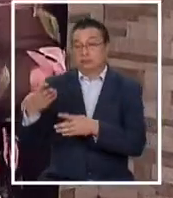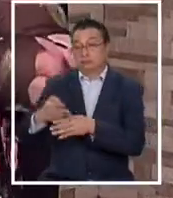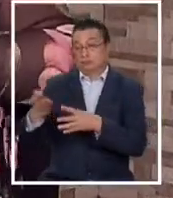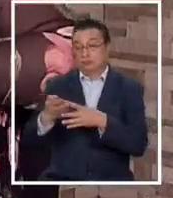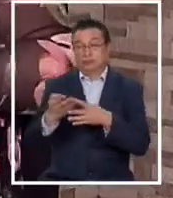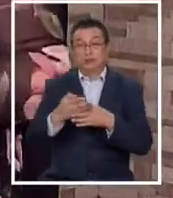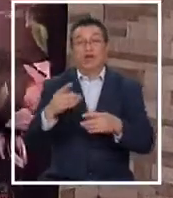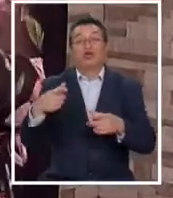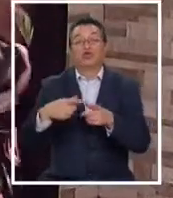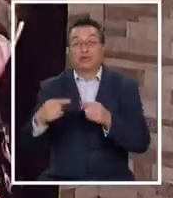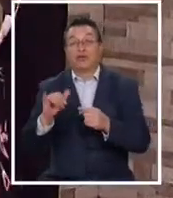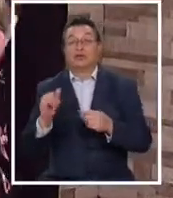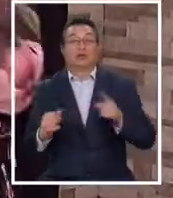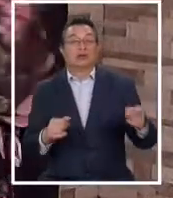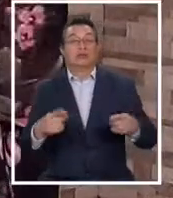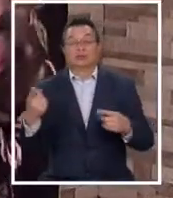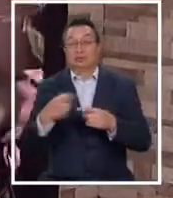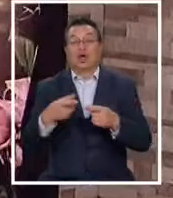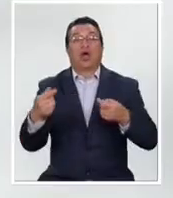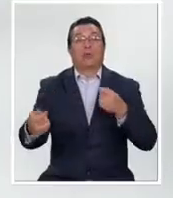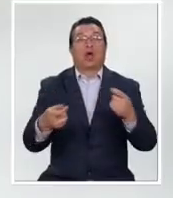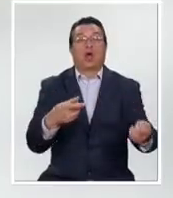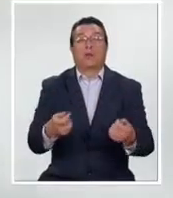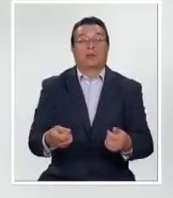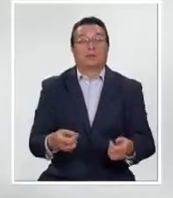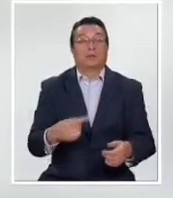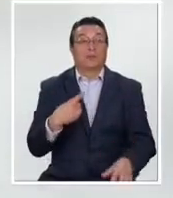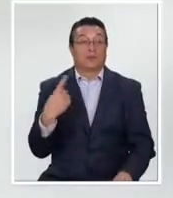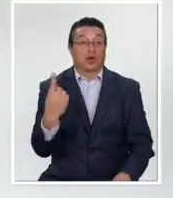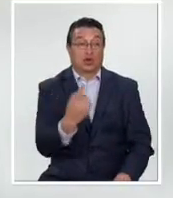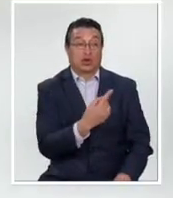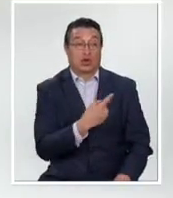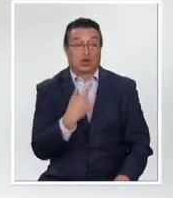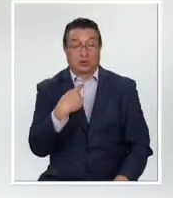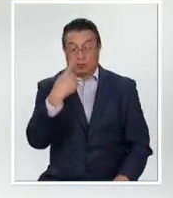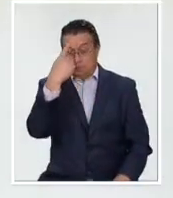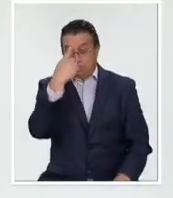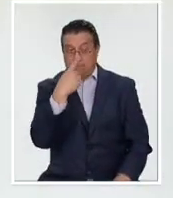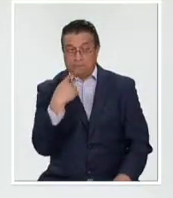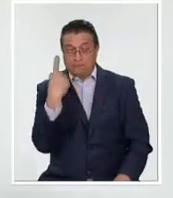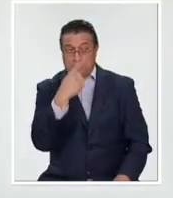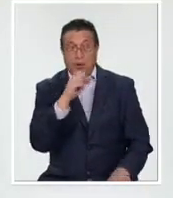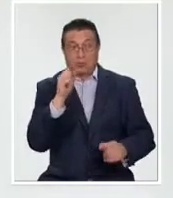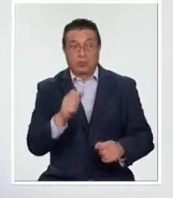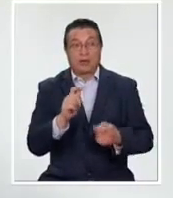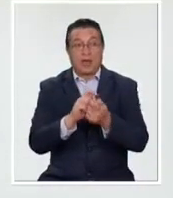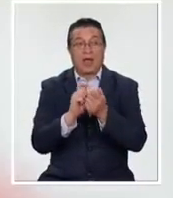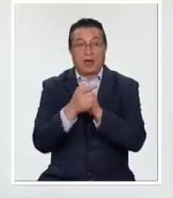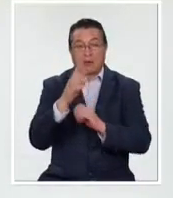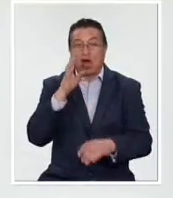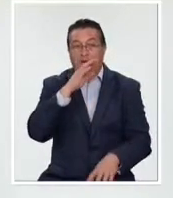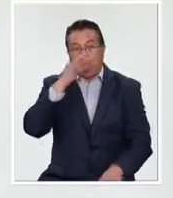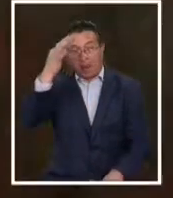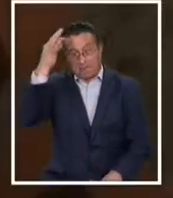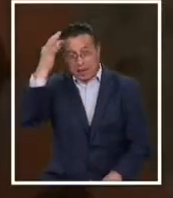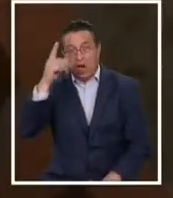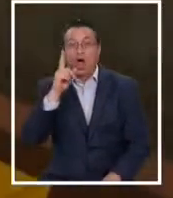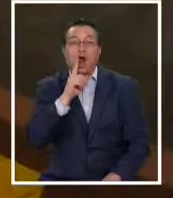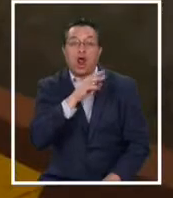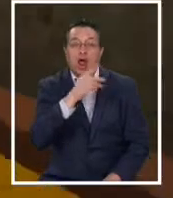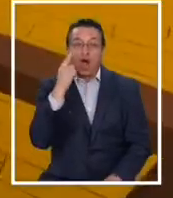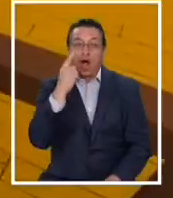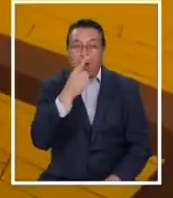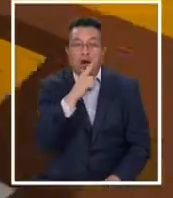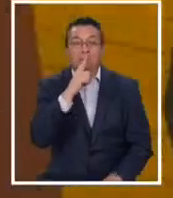sobrinos y ellos. Y se compraron. Tú vas formando a tu personaje. Le puedes cambiar el color de pelo, de ojos,